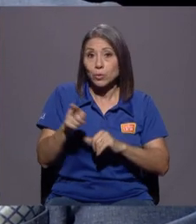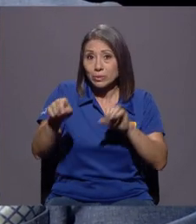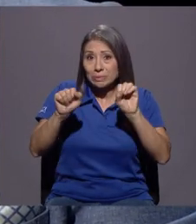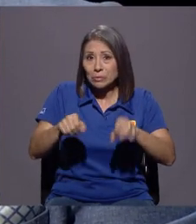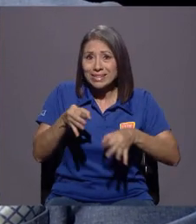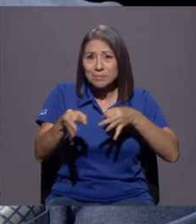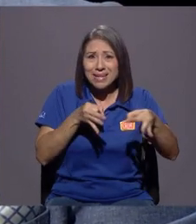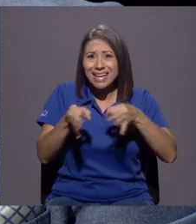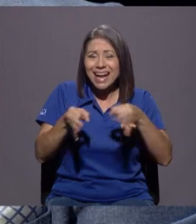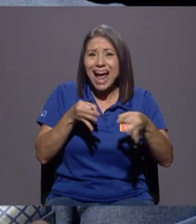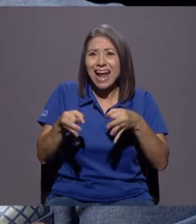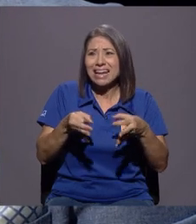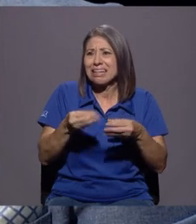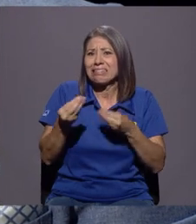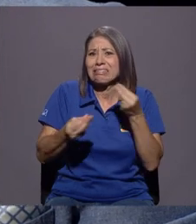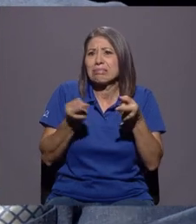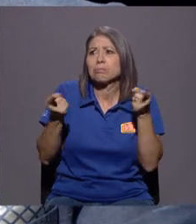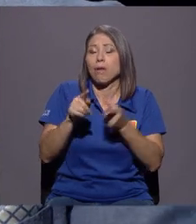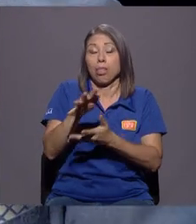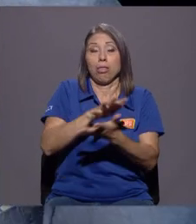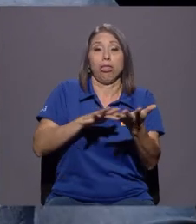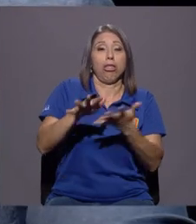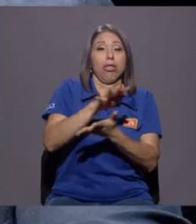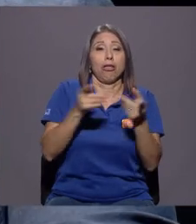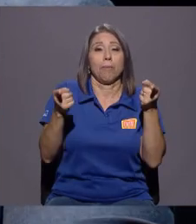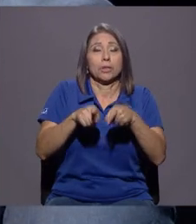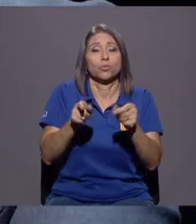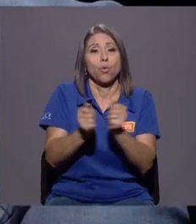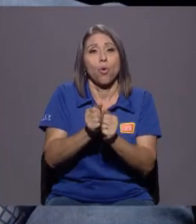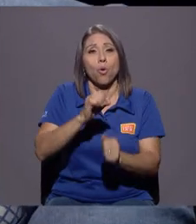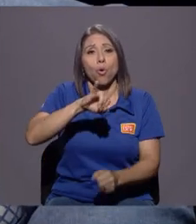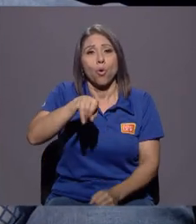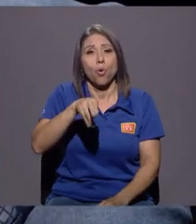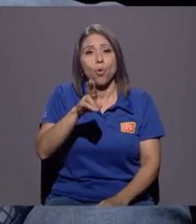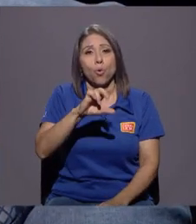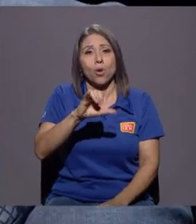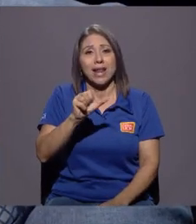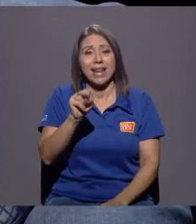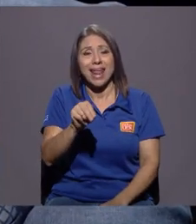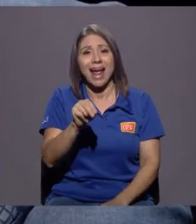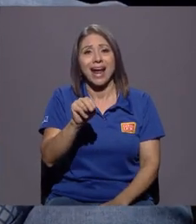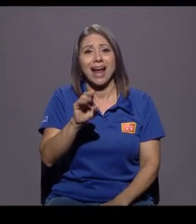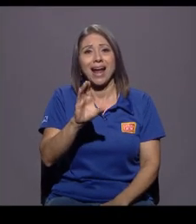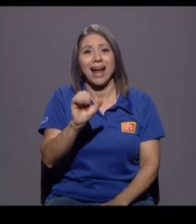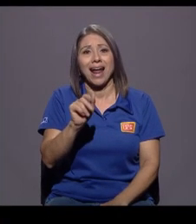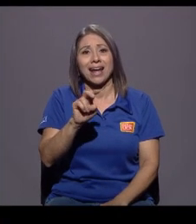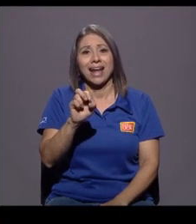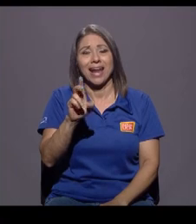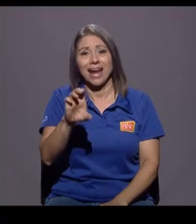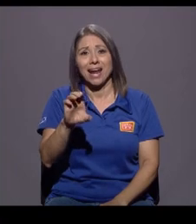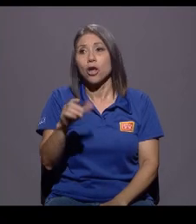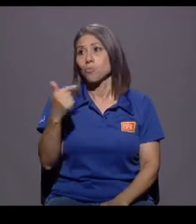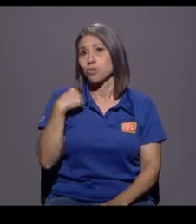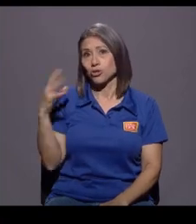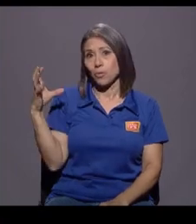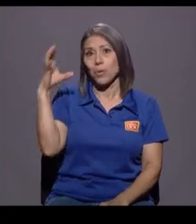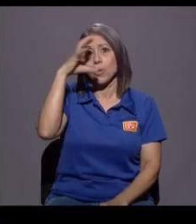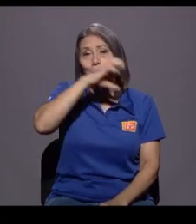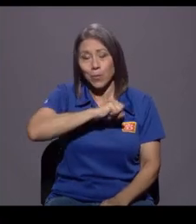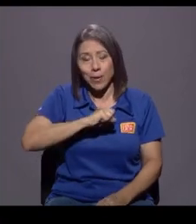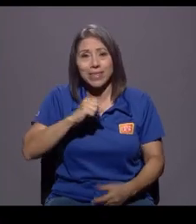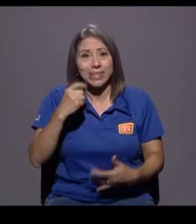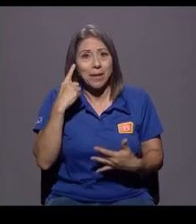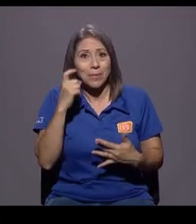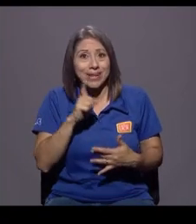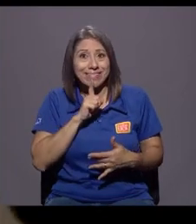explicar qué es ese despelote y el embrollo que se dio con Julián Canareca? Pues yo me di cuenta porque el mundo cero el público. Yo,